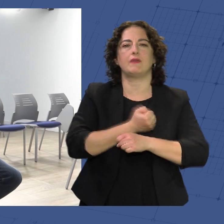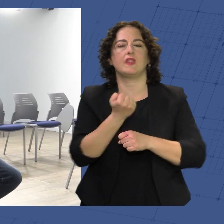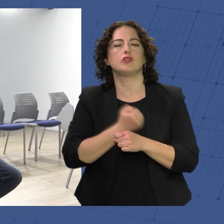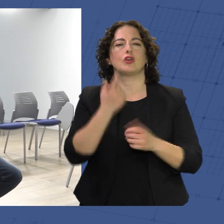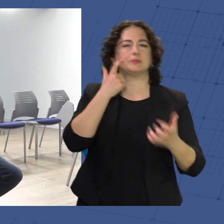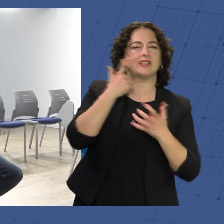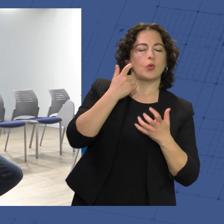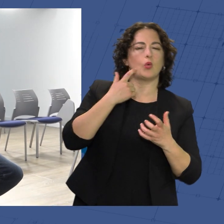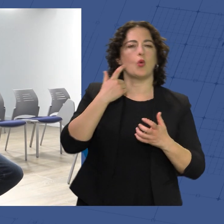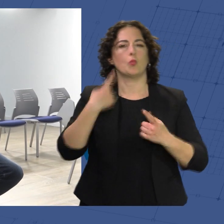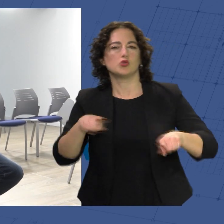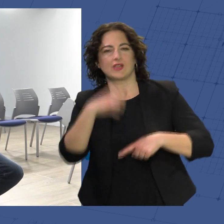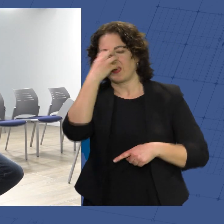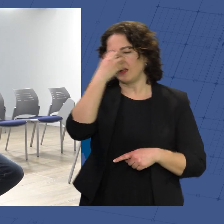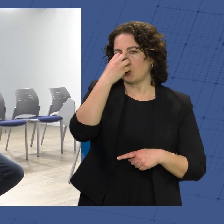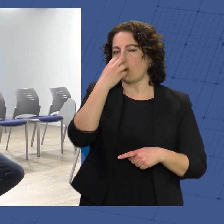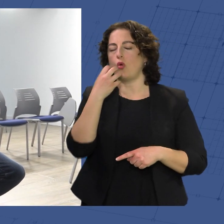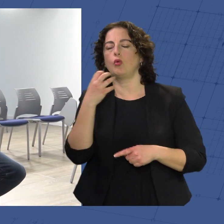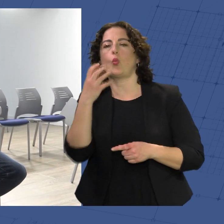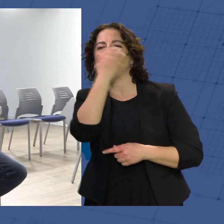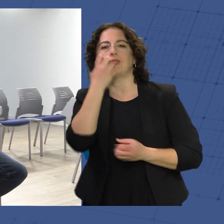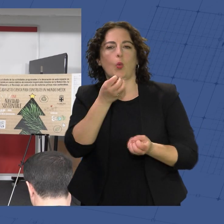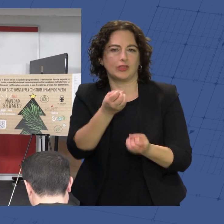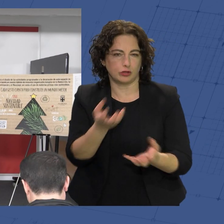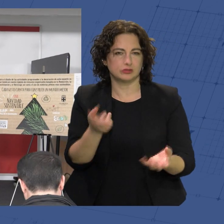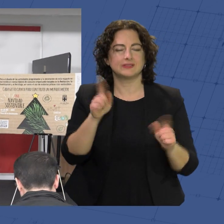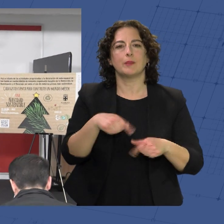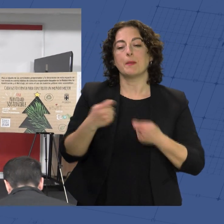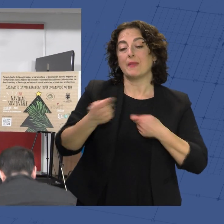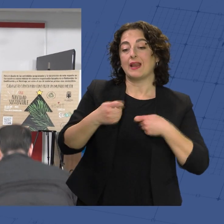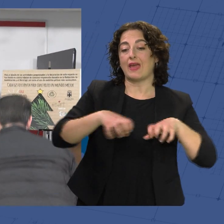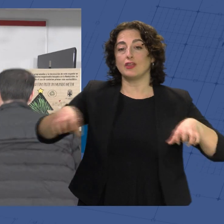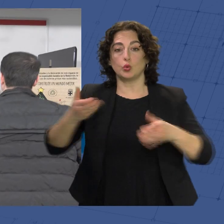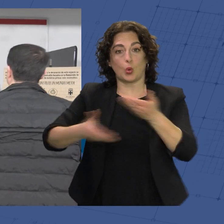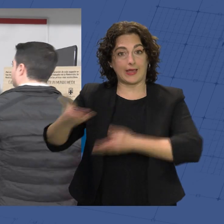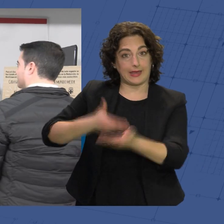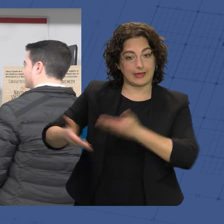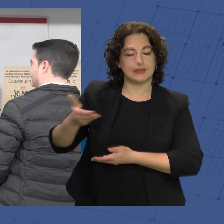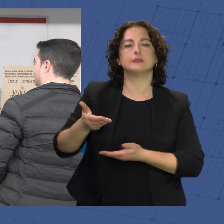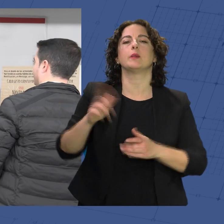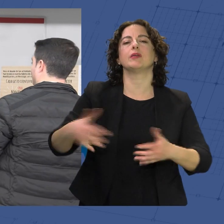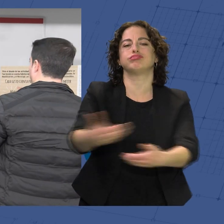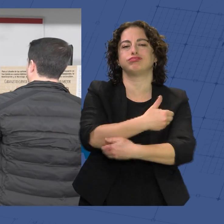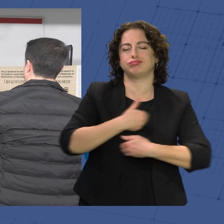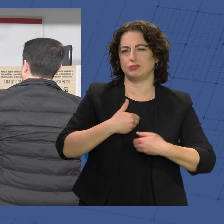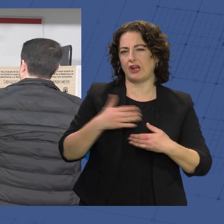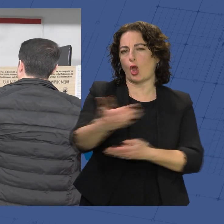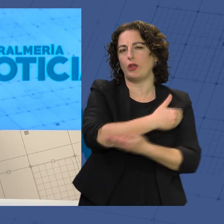música y circo, ludoteca o cuentacuentos. Además, habrá mercadillo de trueque y recogida solidaria de juguetes.